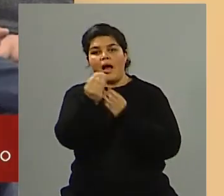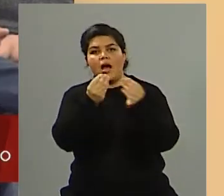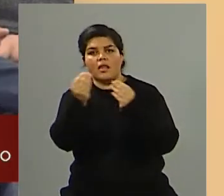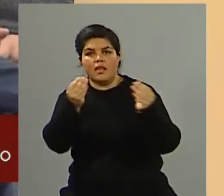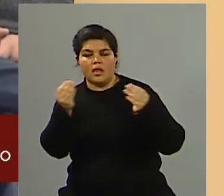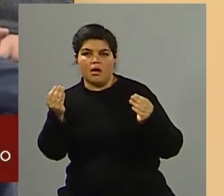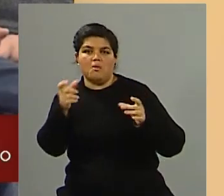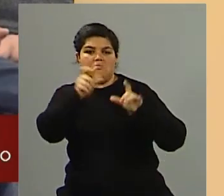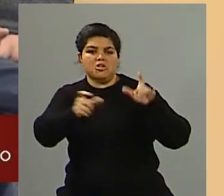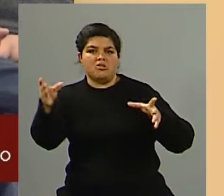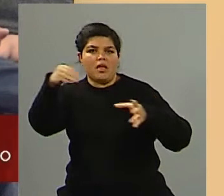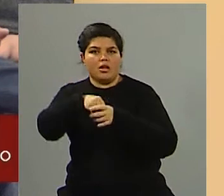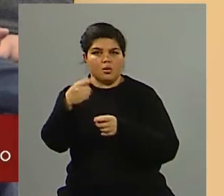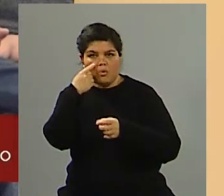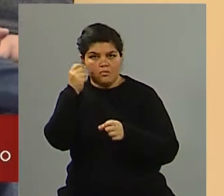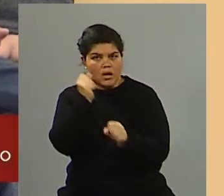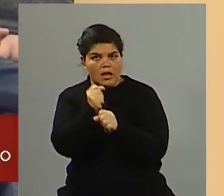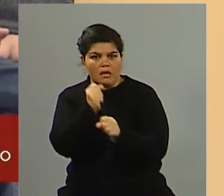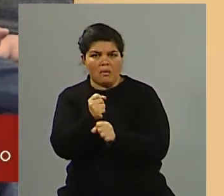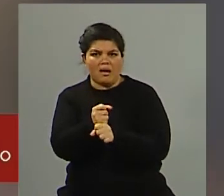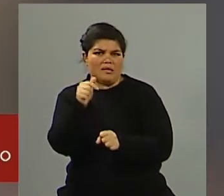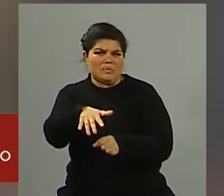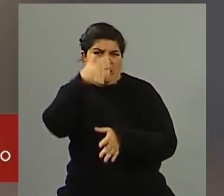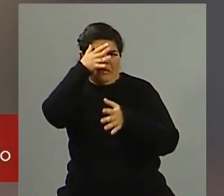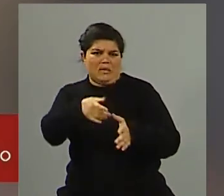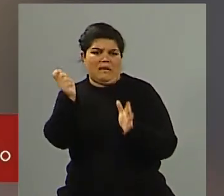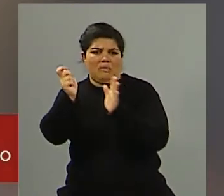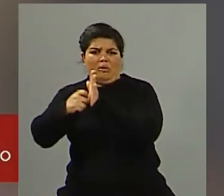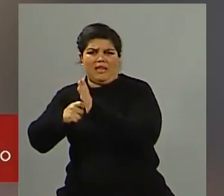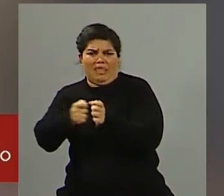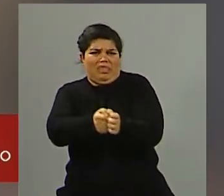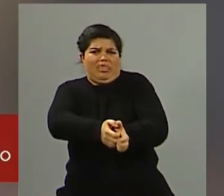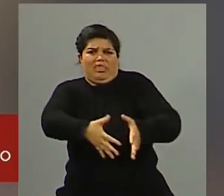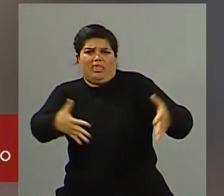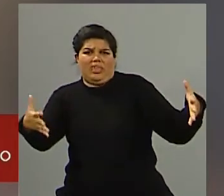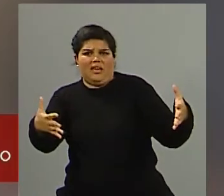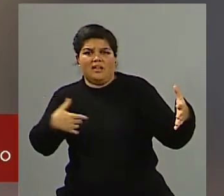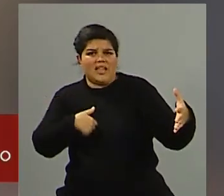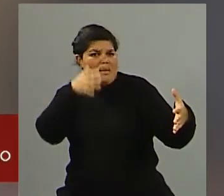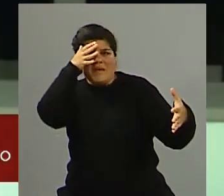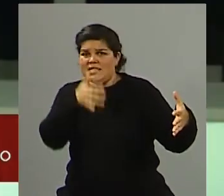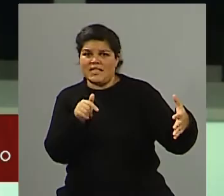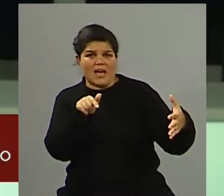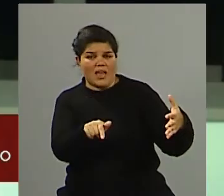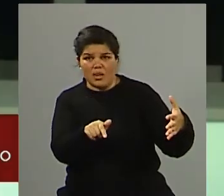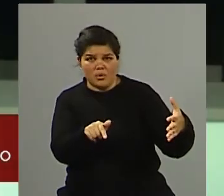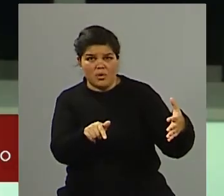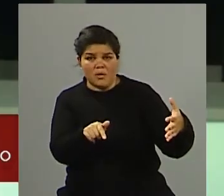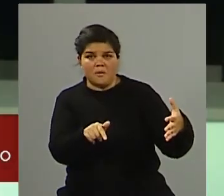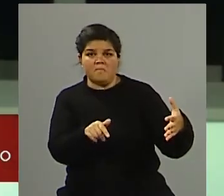municipio que ha crecido en niveles exorbitantes para lo que significa el departamento de Las Heras,